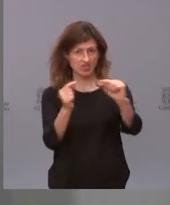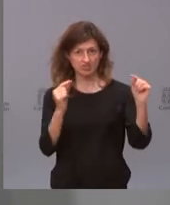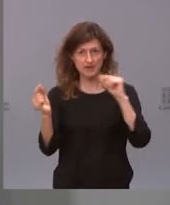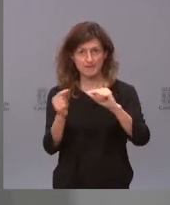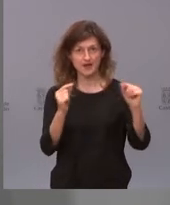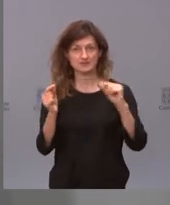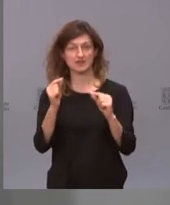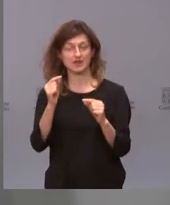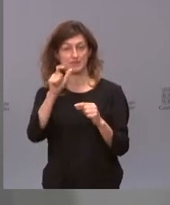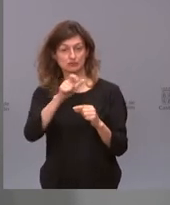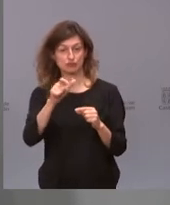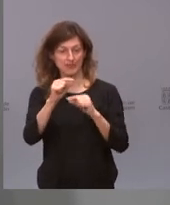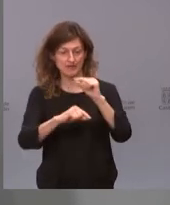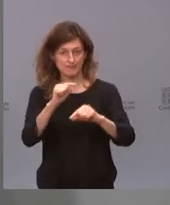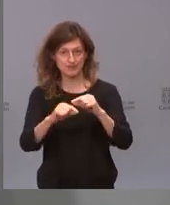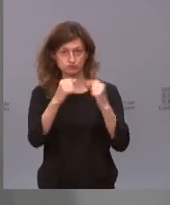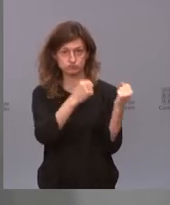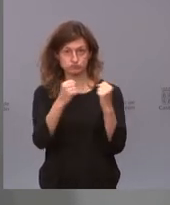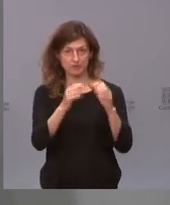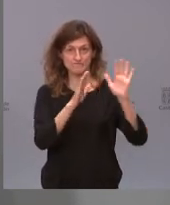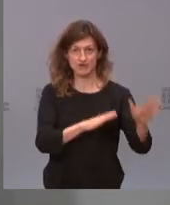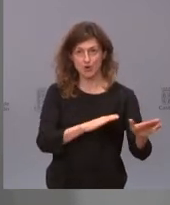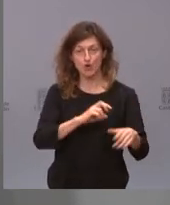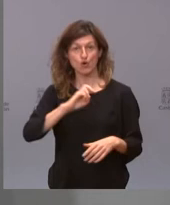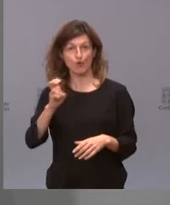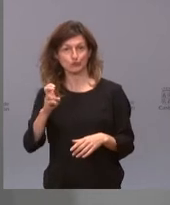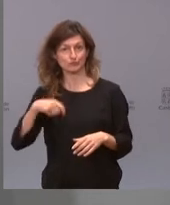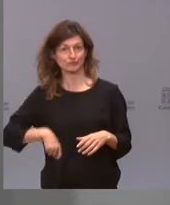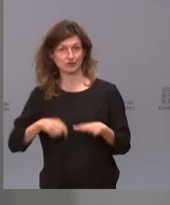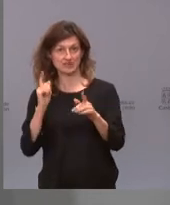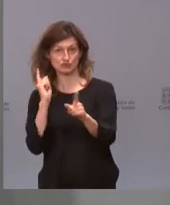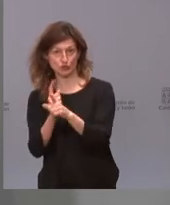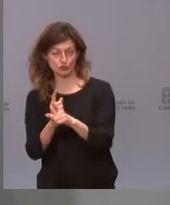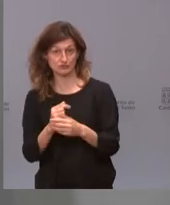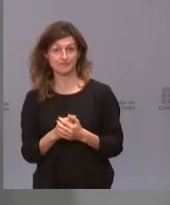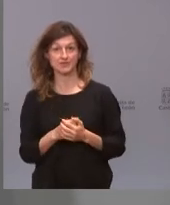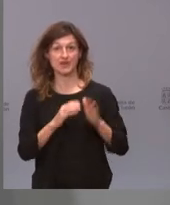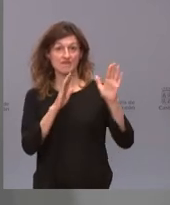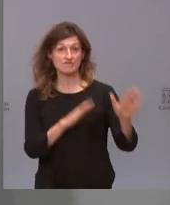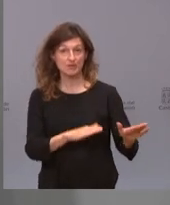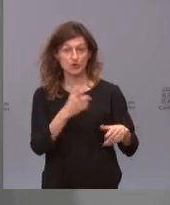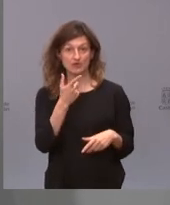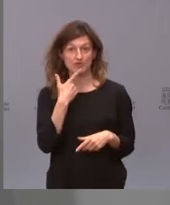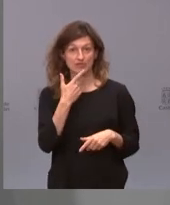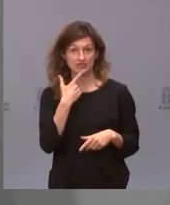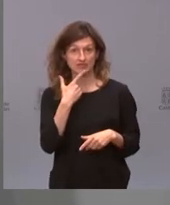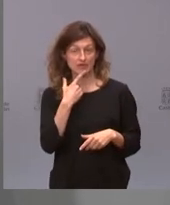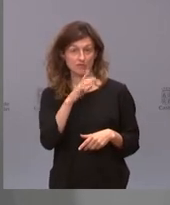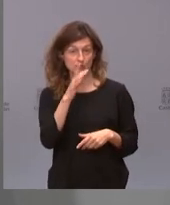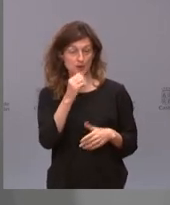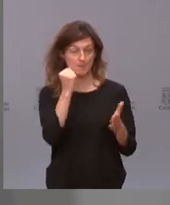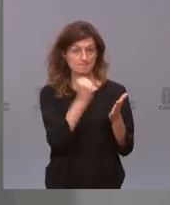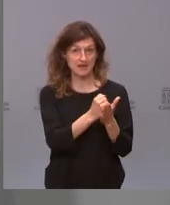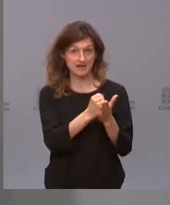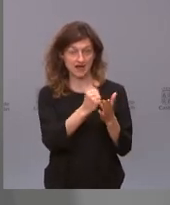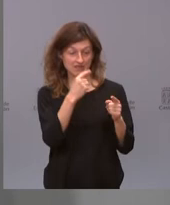decir, hay virólogos que están totalmente a favor y virólogos que están en contra. Los que están a favor dicen que entrar por distintas